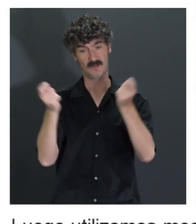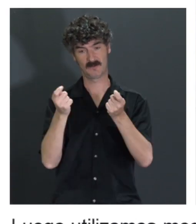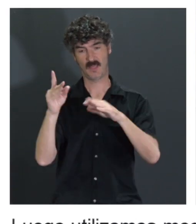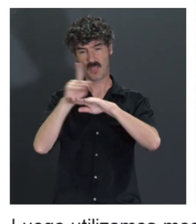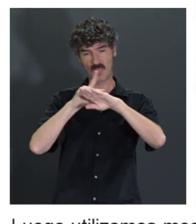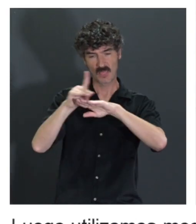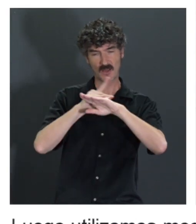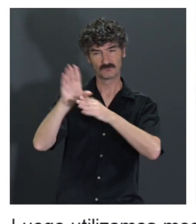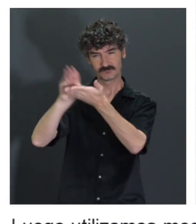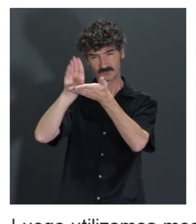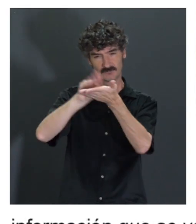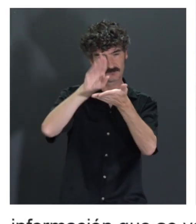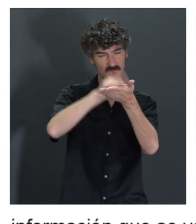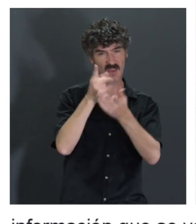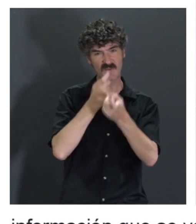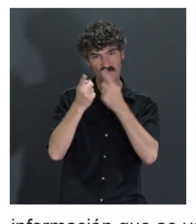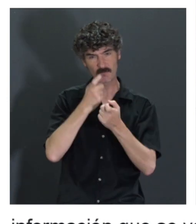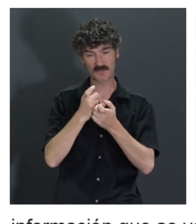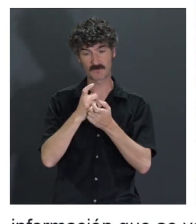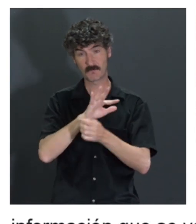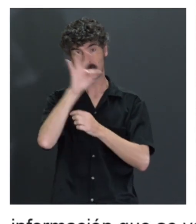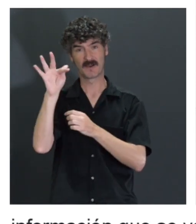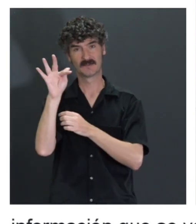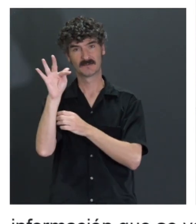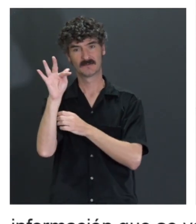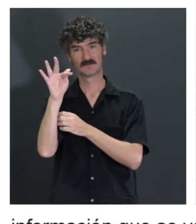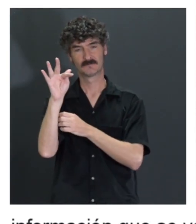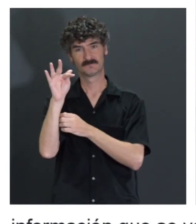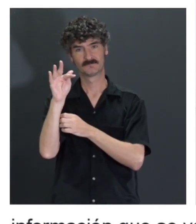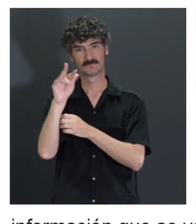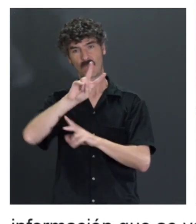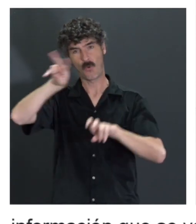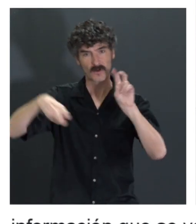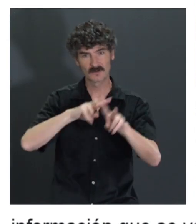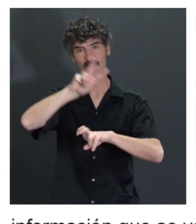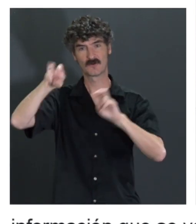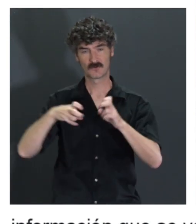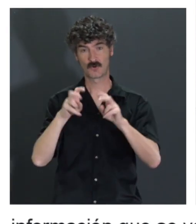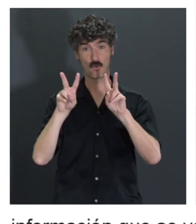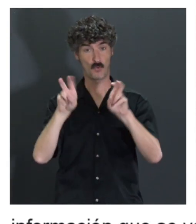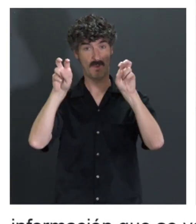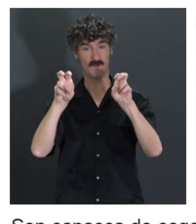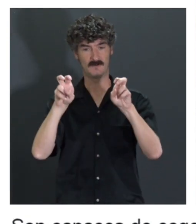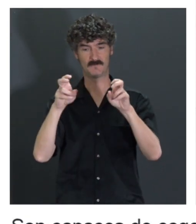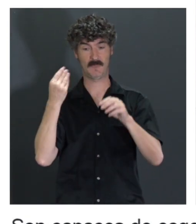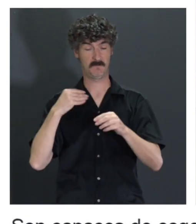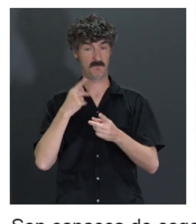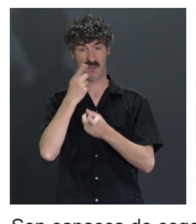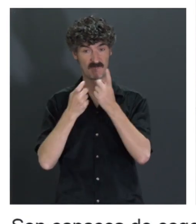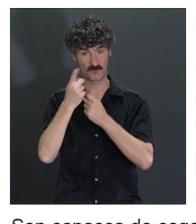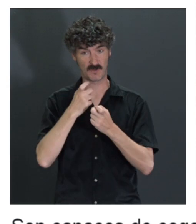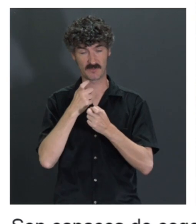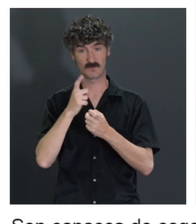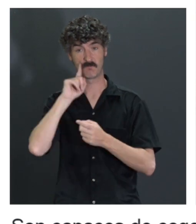datos, coger la información que nosotros le hemos dado y además ir actualizándose ellas mismas con toda la información que van